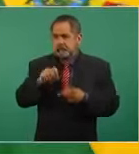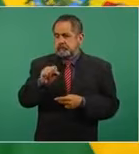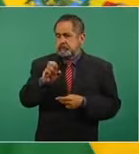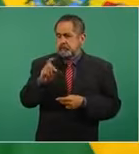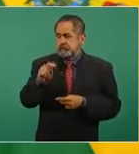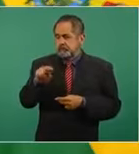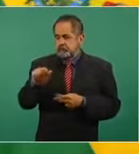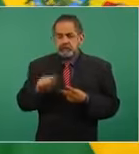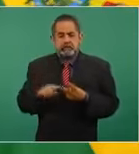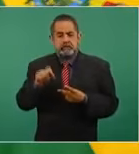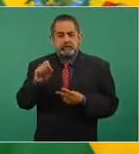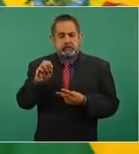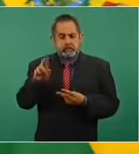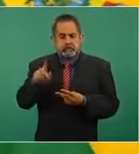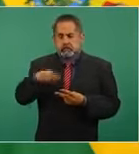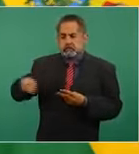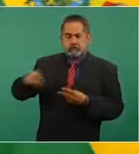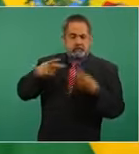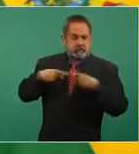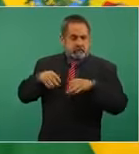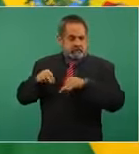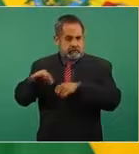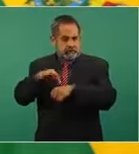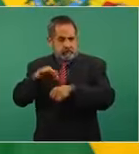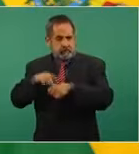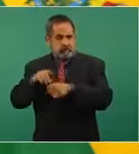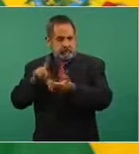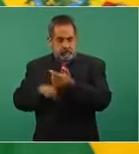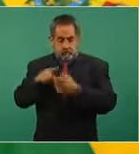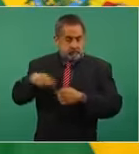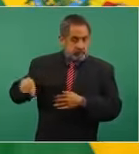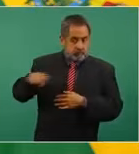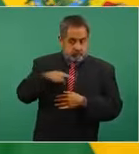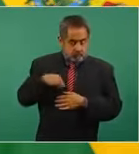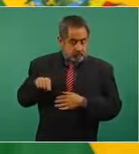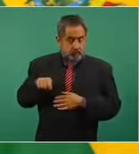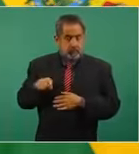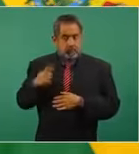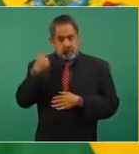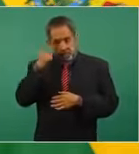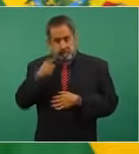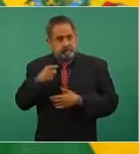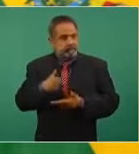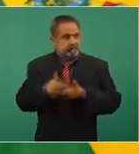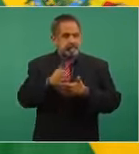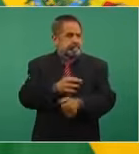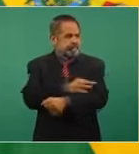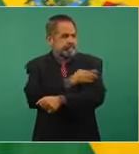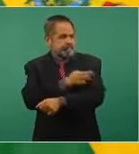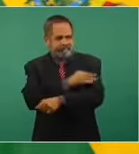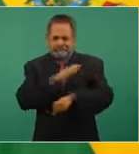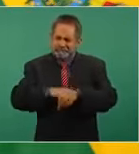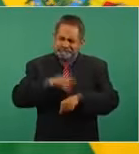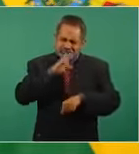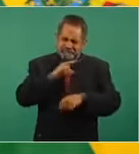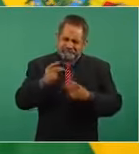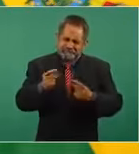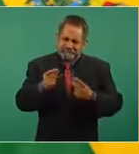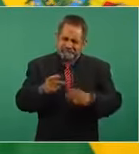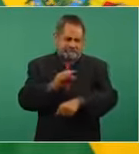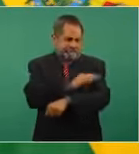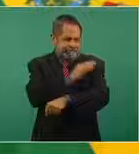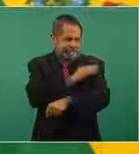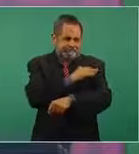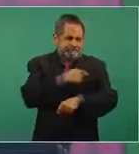todo el personal médico para vacunar a más personas. En